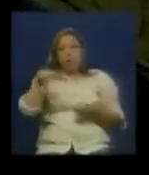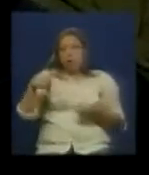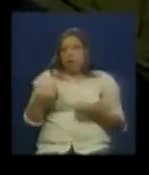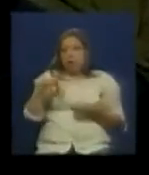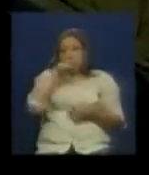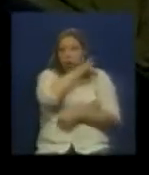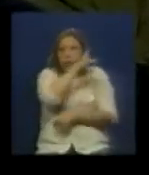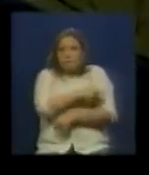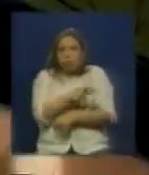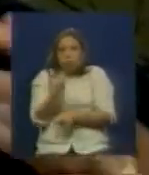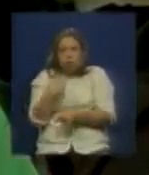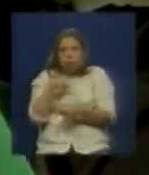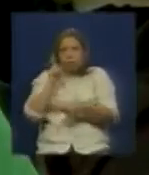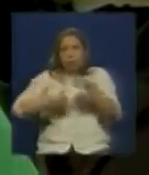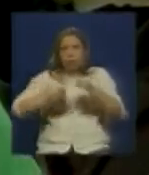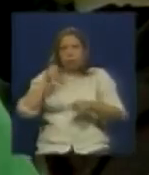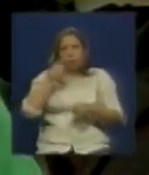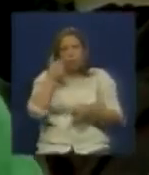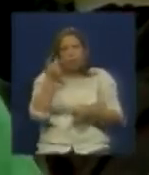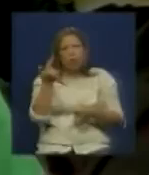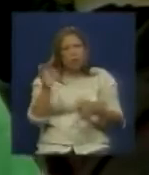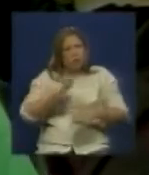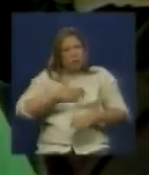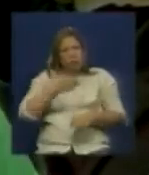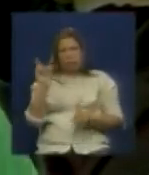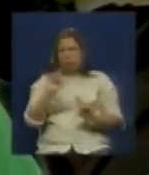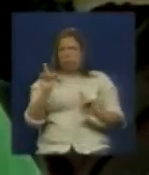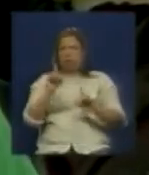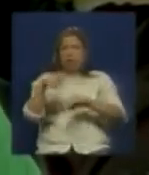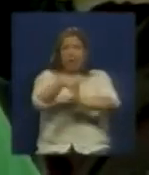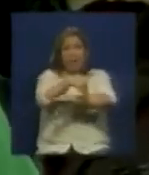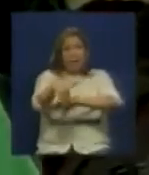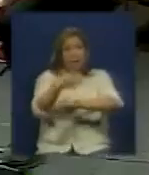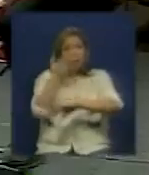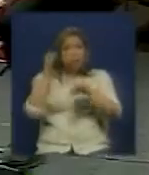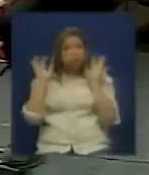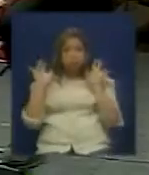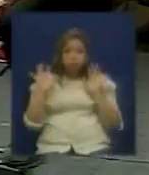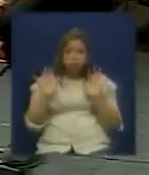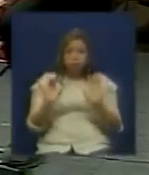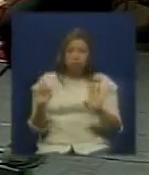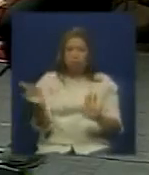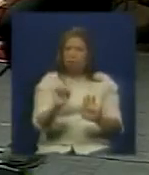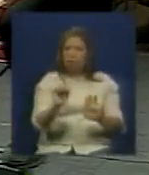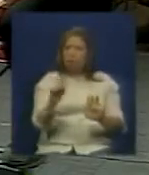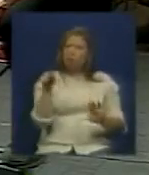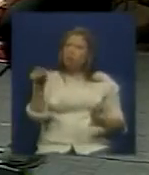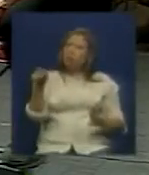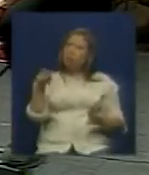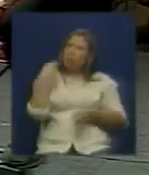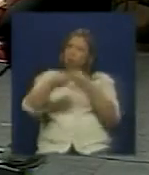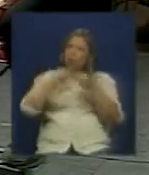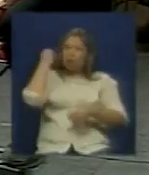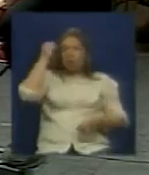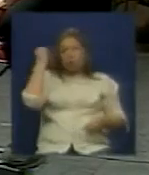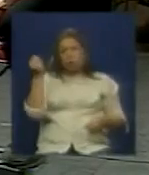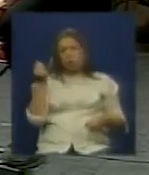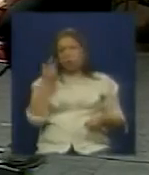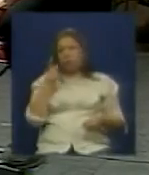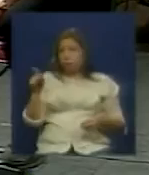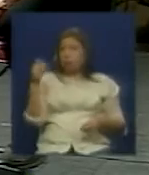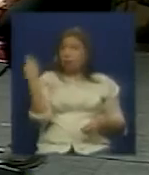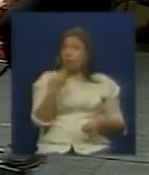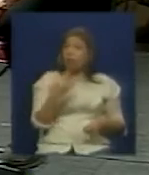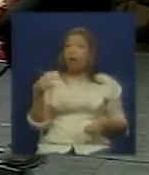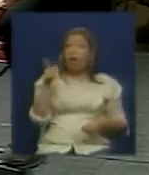del poder popular hemos ido parcelados no podemos perder la calle Elke sí corroborando un poquito